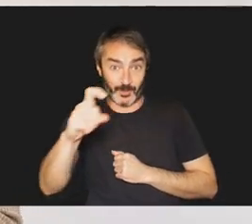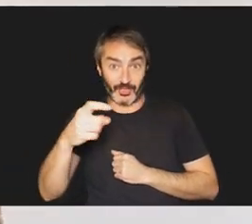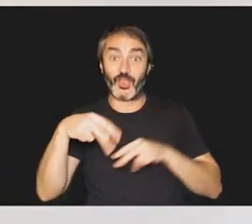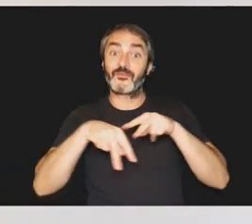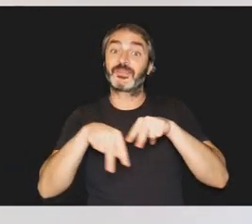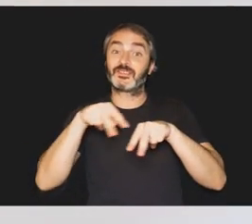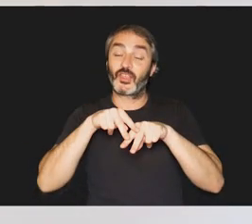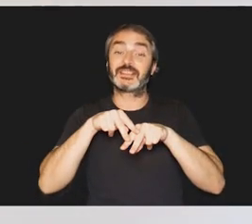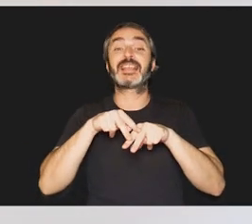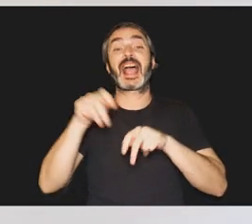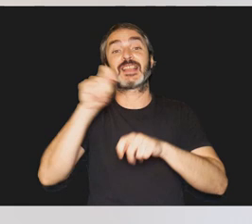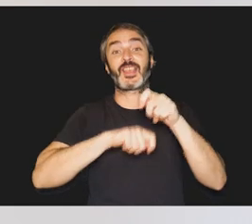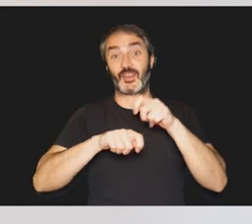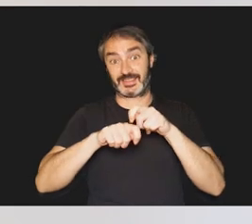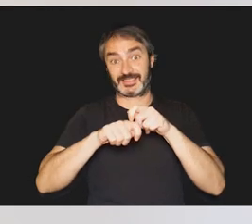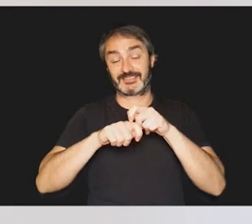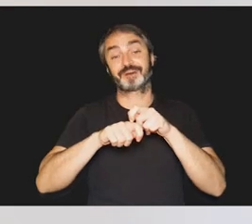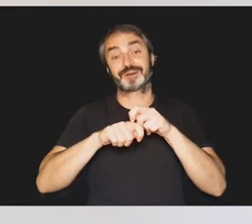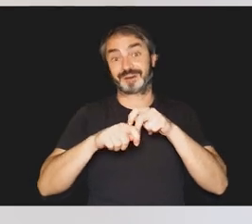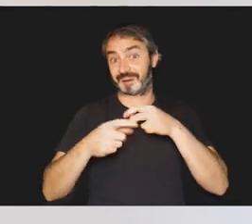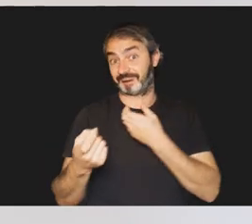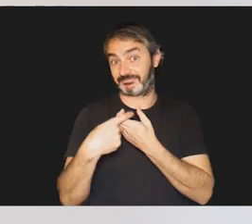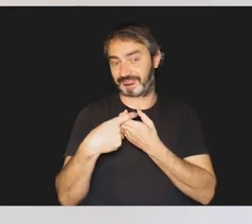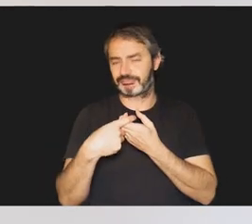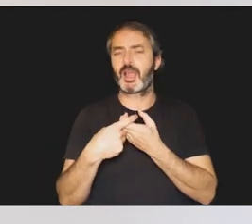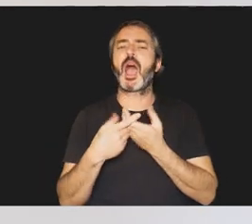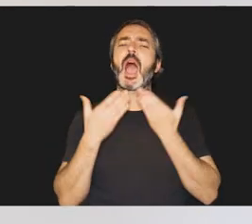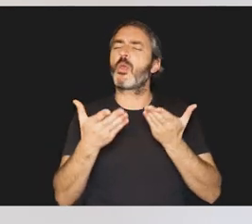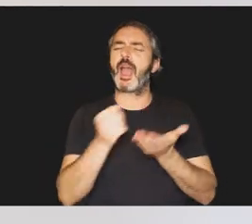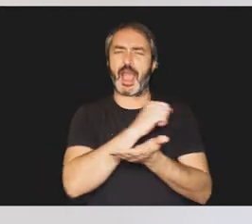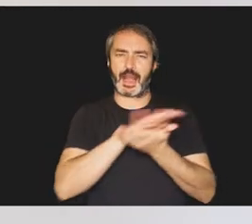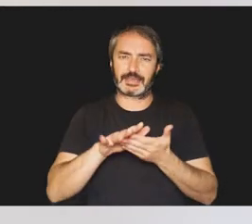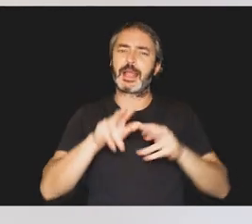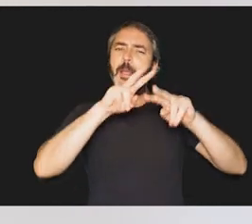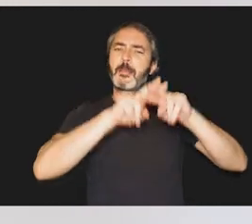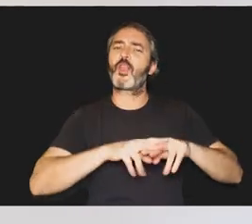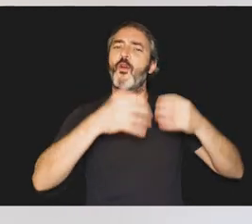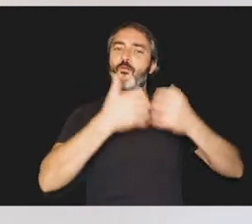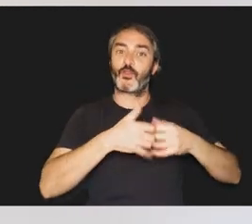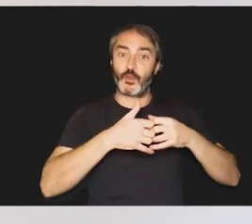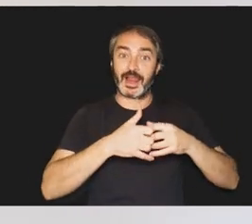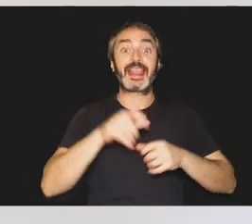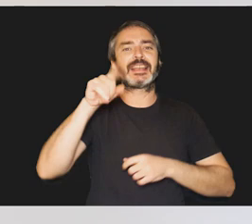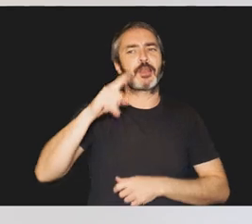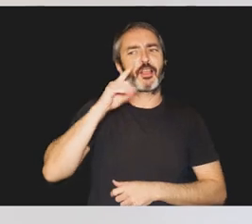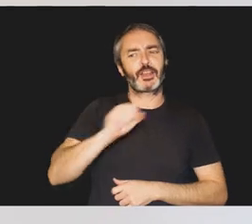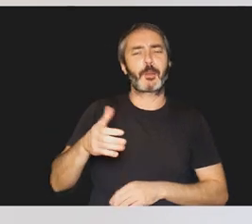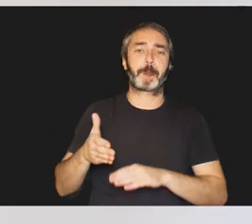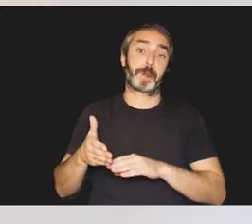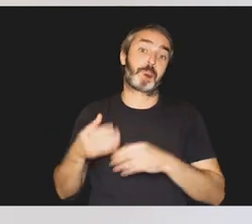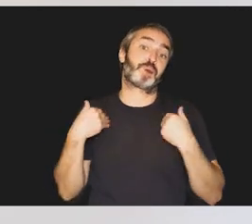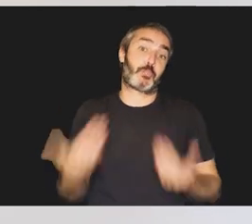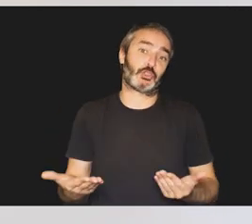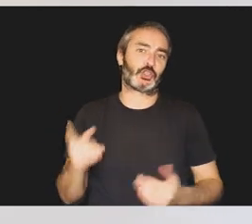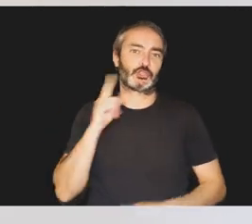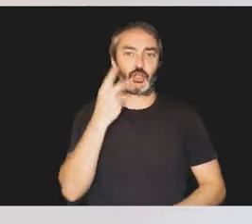que FESOCE y sus entidades miembro ofrecen ayuda totalmente gratuita en las valoraciones funcionales y detección precoz de